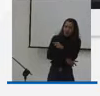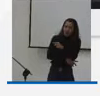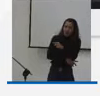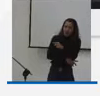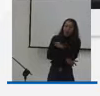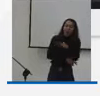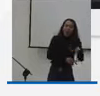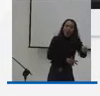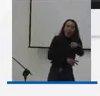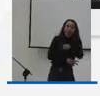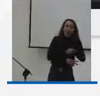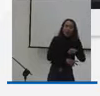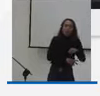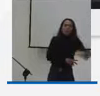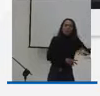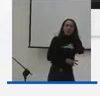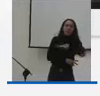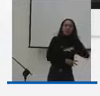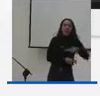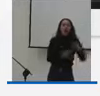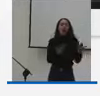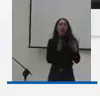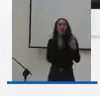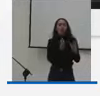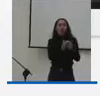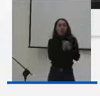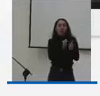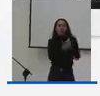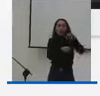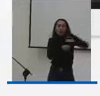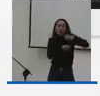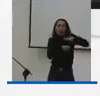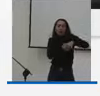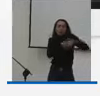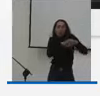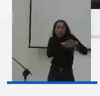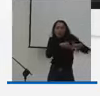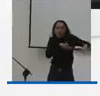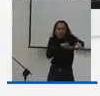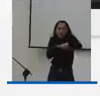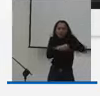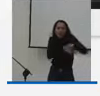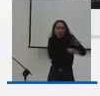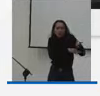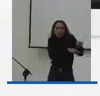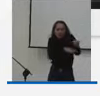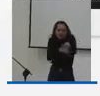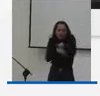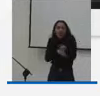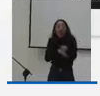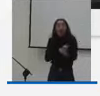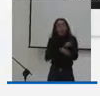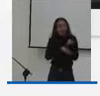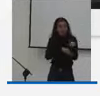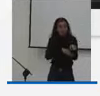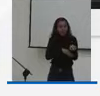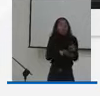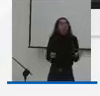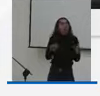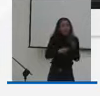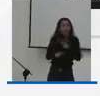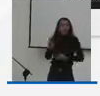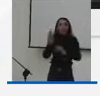ejemplo las particularidades de la financiación del deporte público municipal y eso va implicar lógicamente una serie de decisiones